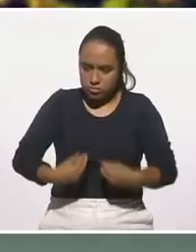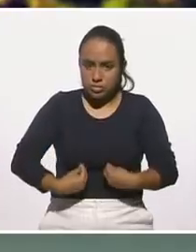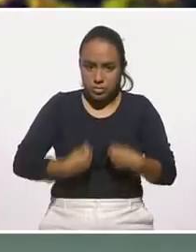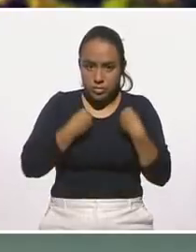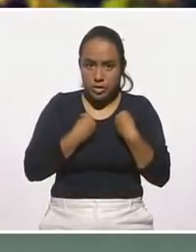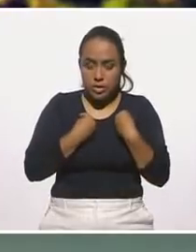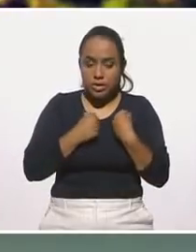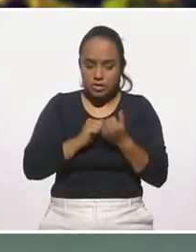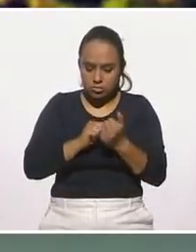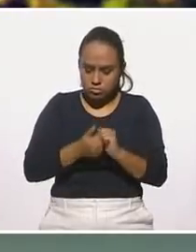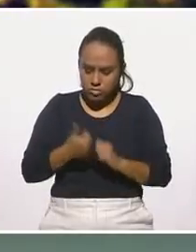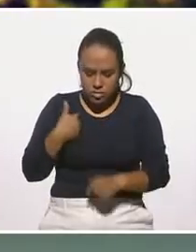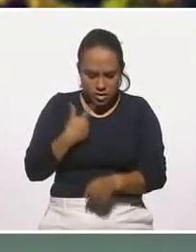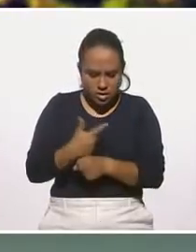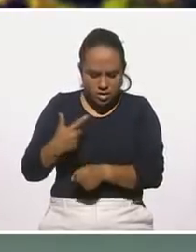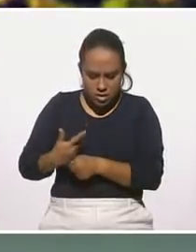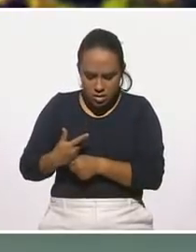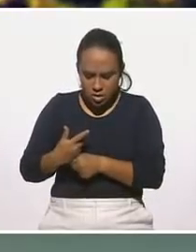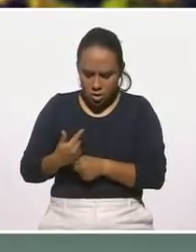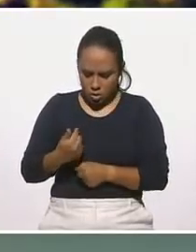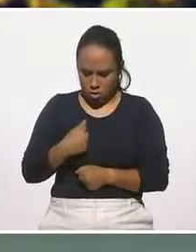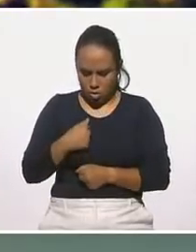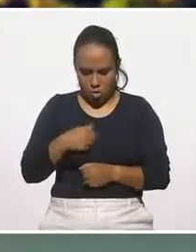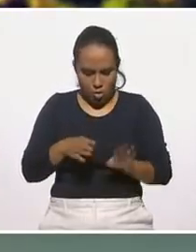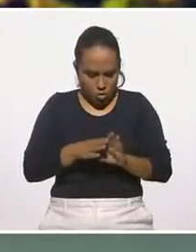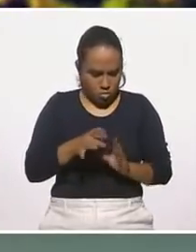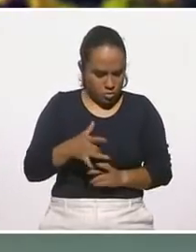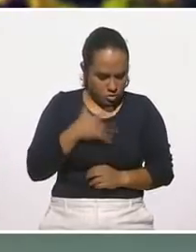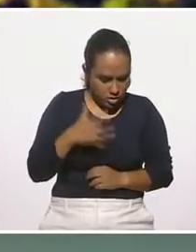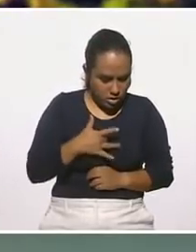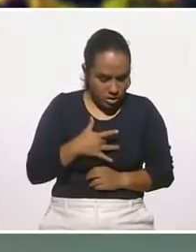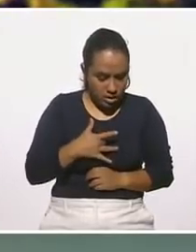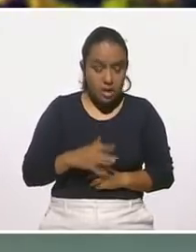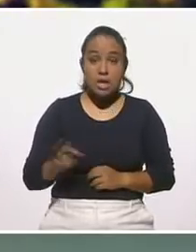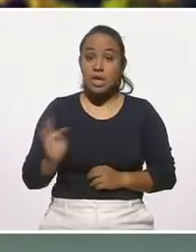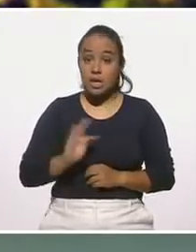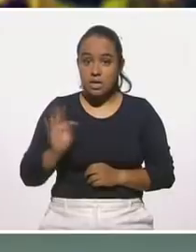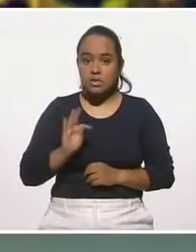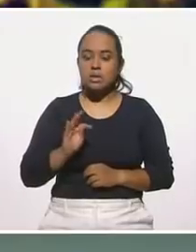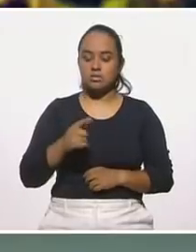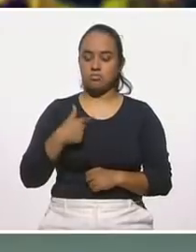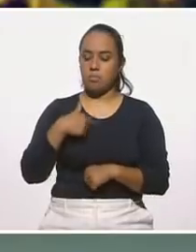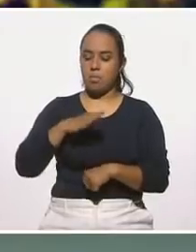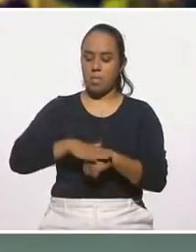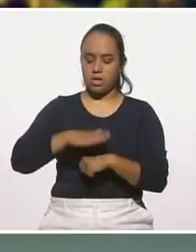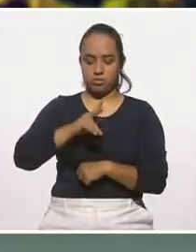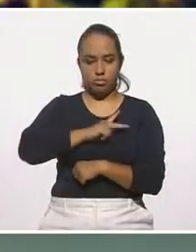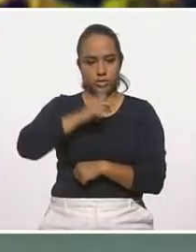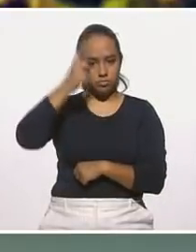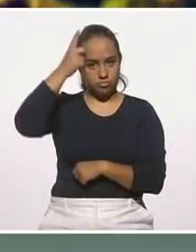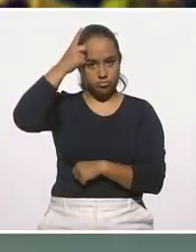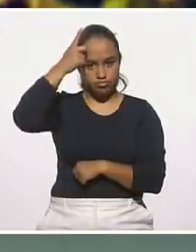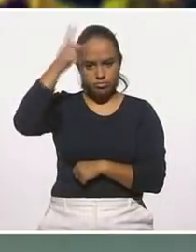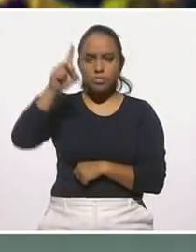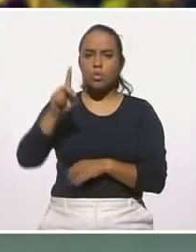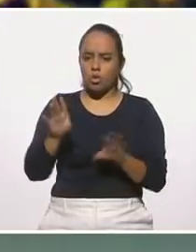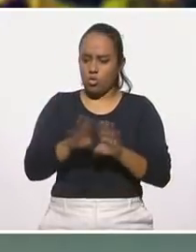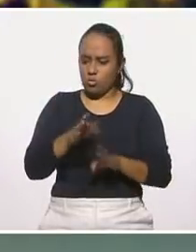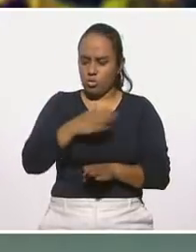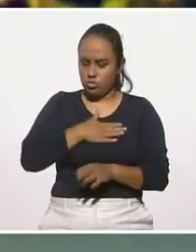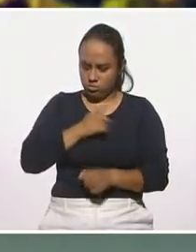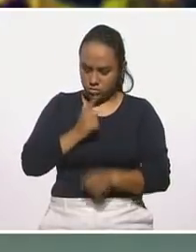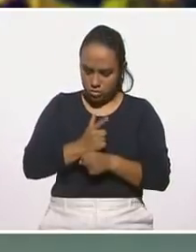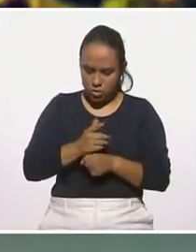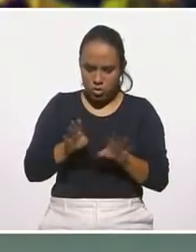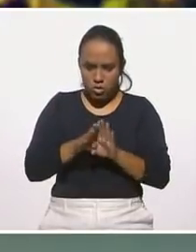y empezar a identificar qué parte del proceso tengo, y de esa manera, sí empezamos a apropiarnos amablemente, de identificar cómo soy